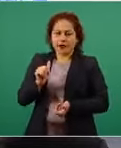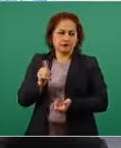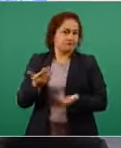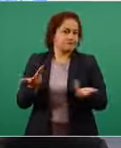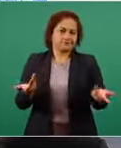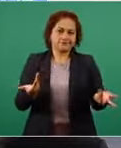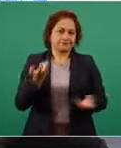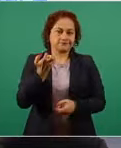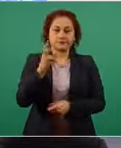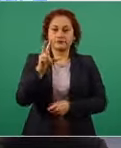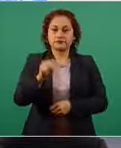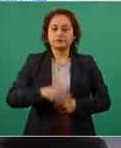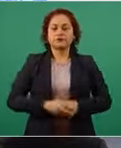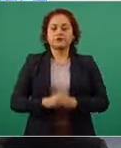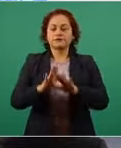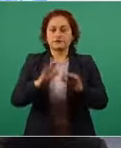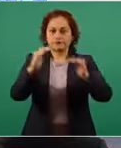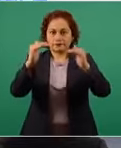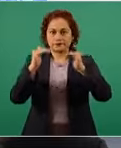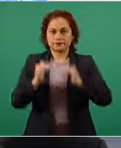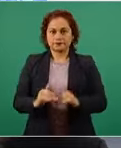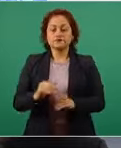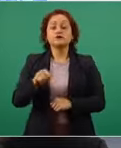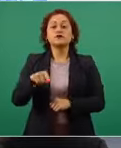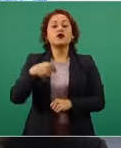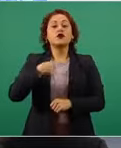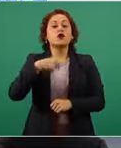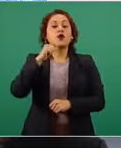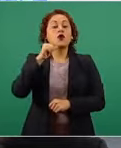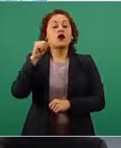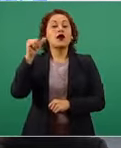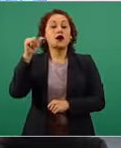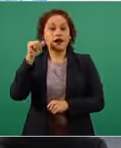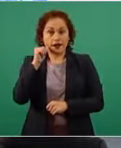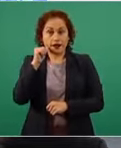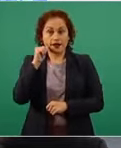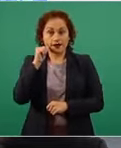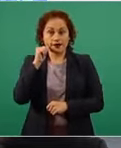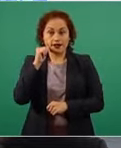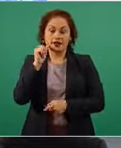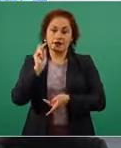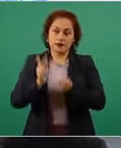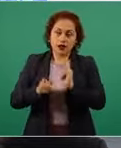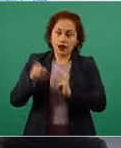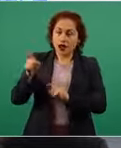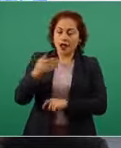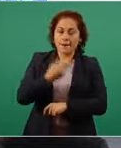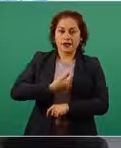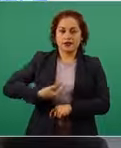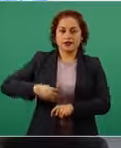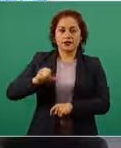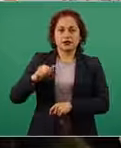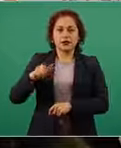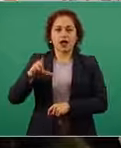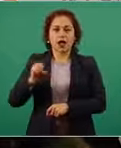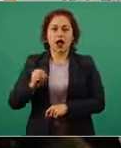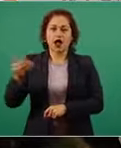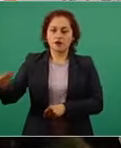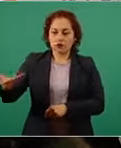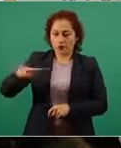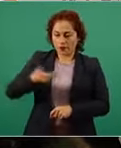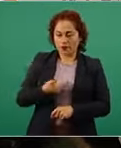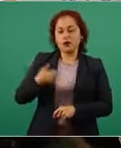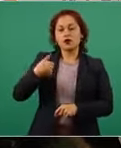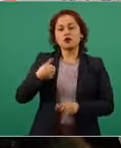El día de ayer tuve el privilegio, con instrucciones del presidente López Obrador, de acompañar al presidente Alberto